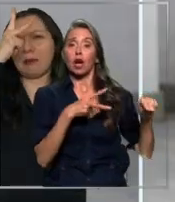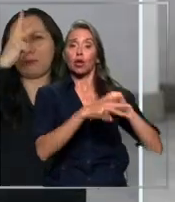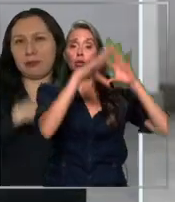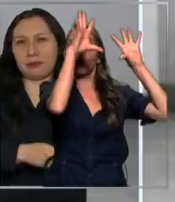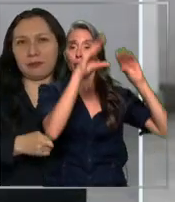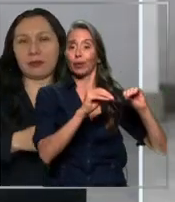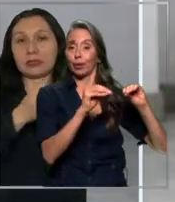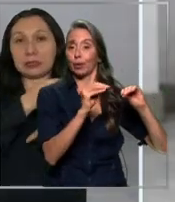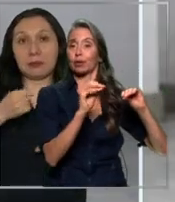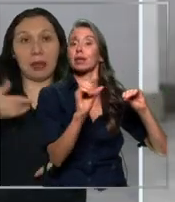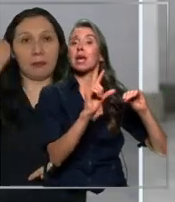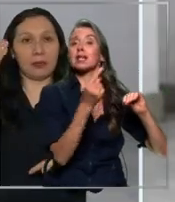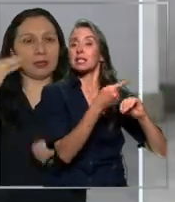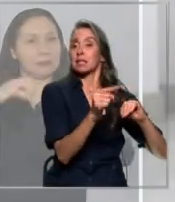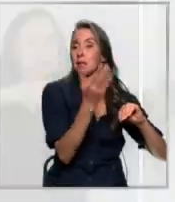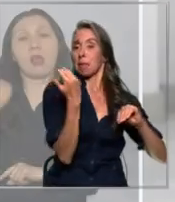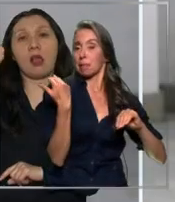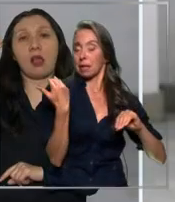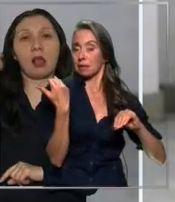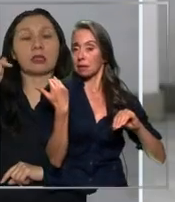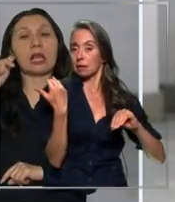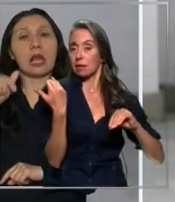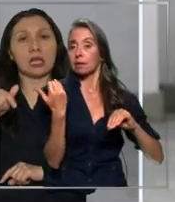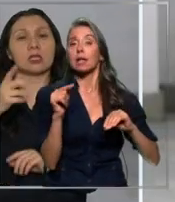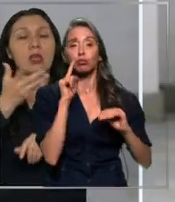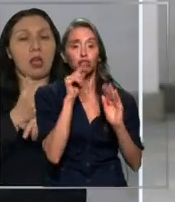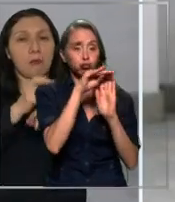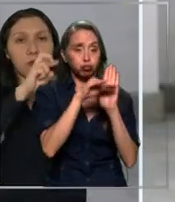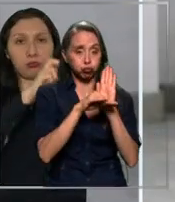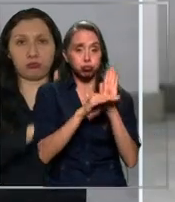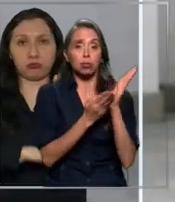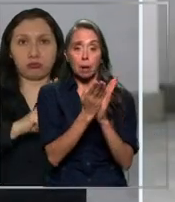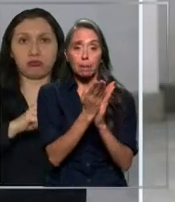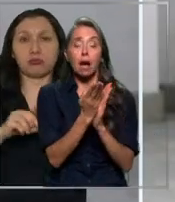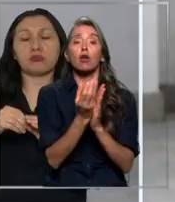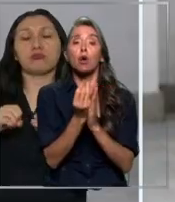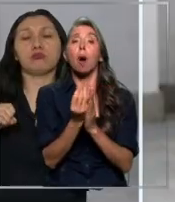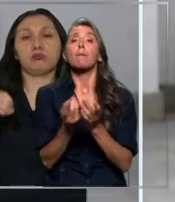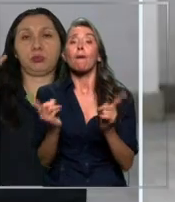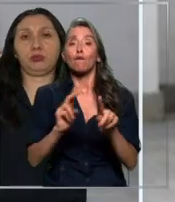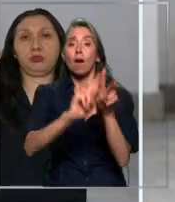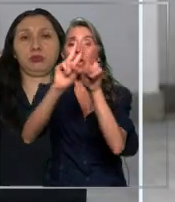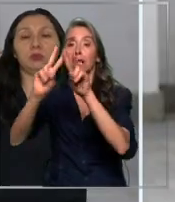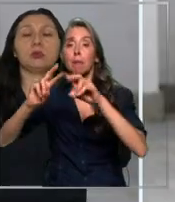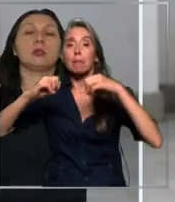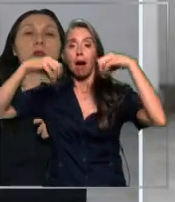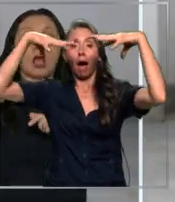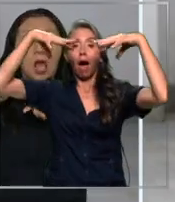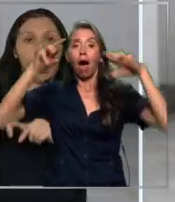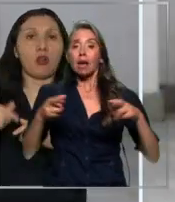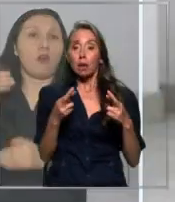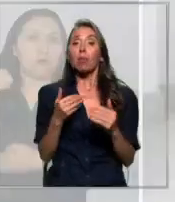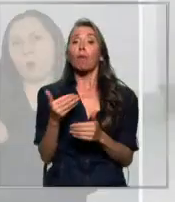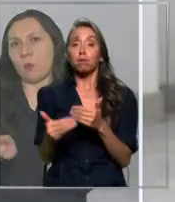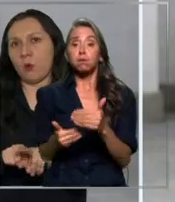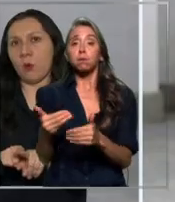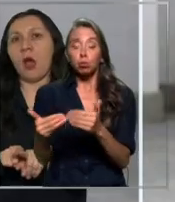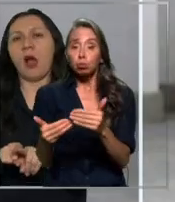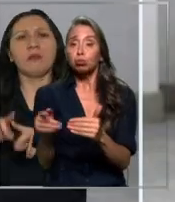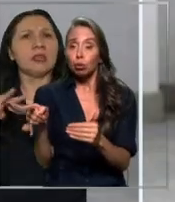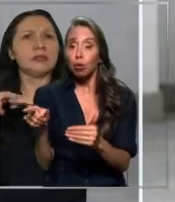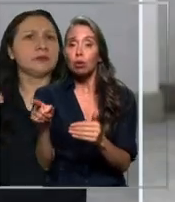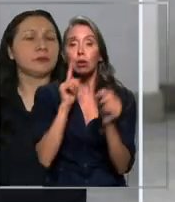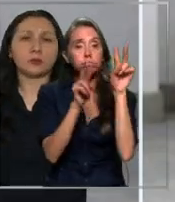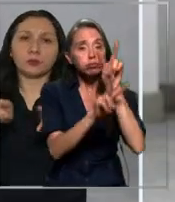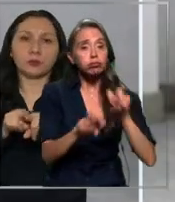suministro eléctrico que tuvimos la semana pasada. Que se activan protocolos de recuperación del suministro eléctrico, en este caso están funcionando. Se va a